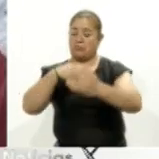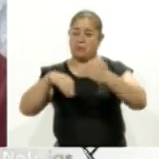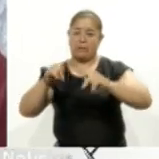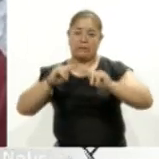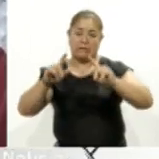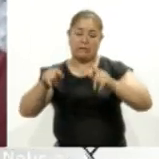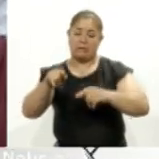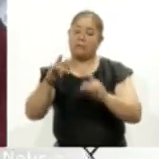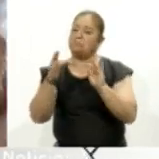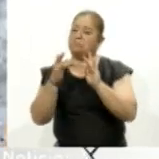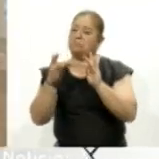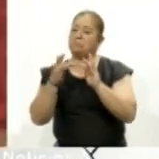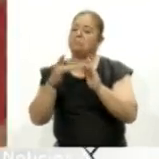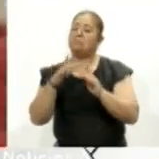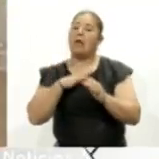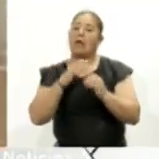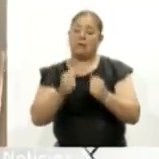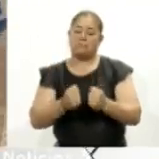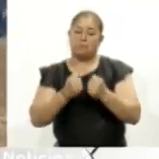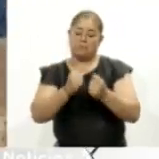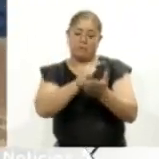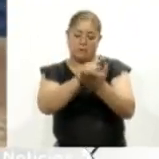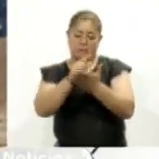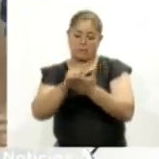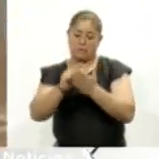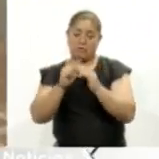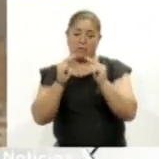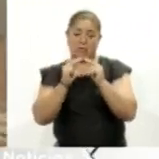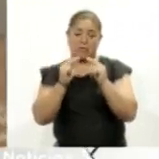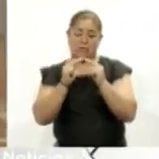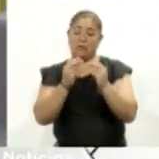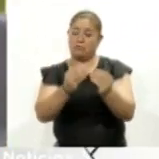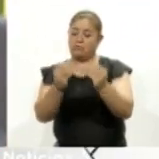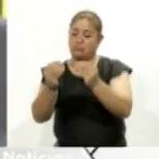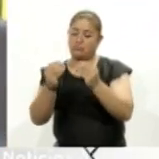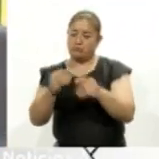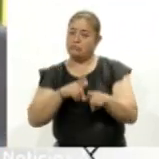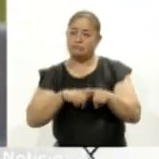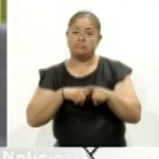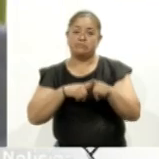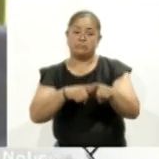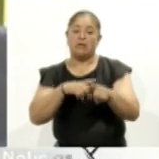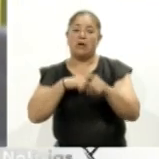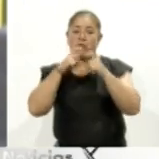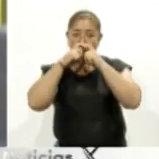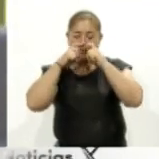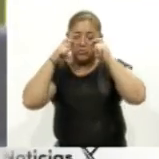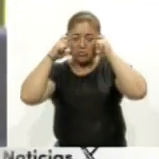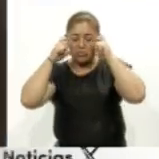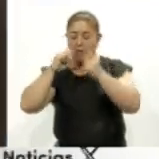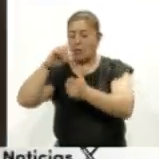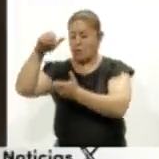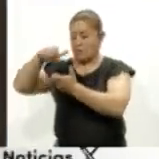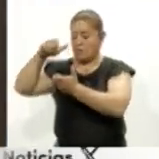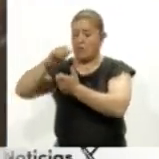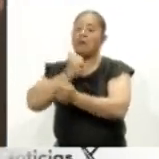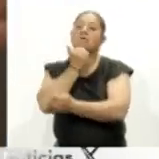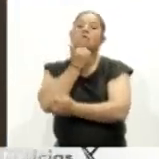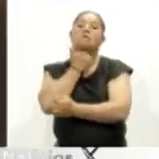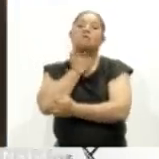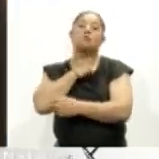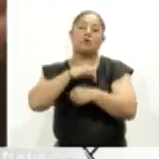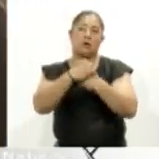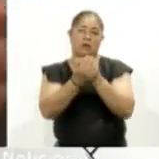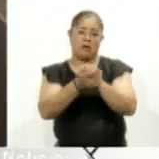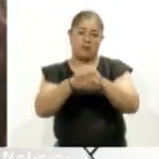reforzaron sus hábitos de limpieza en sus hogares y muchos continúan utilizando de manera frecuente el cubrebocas gel antibacterial y el lavado de